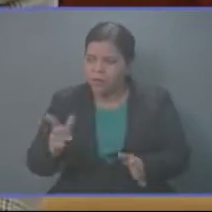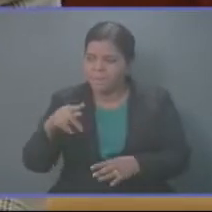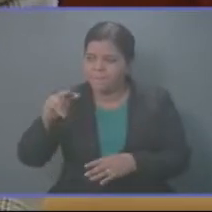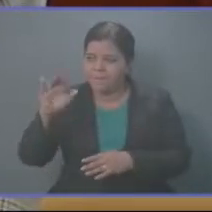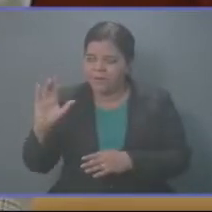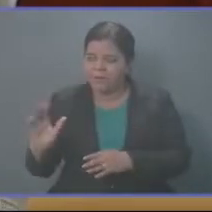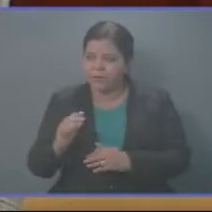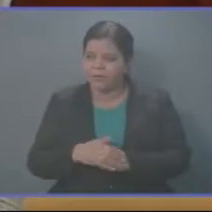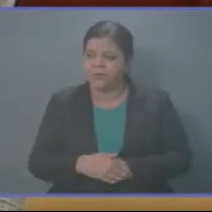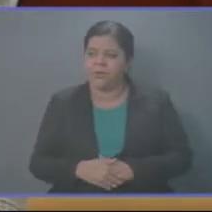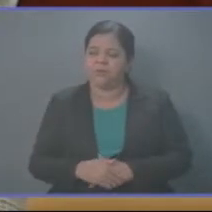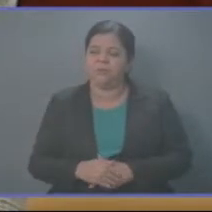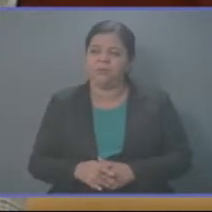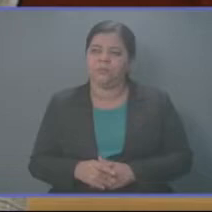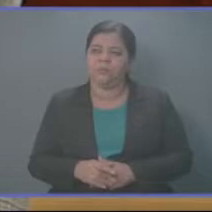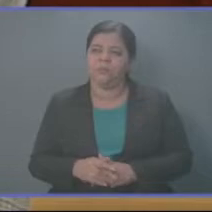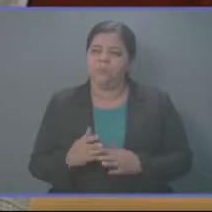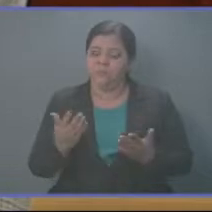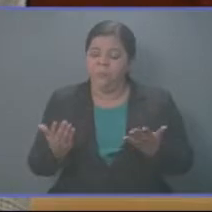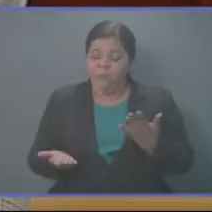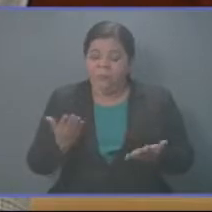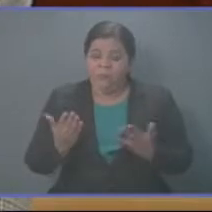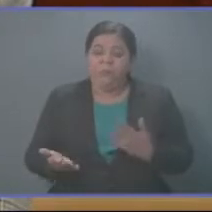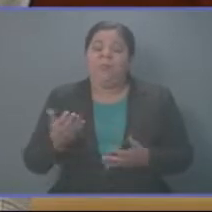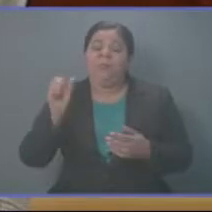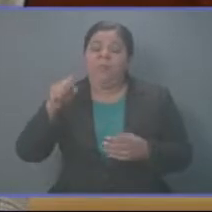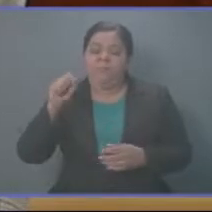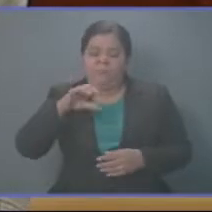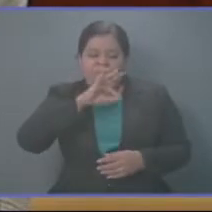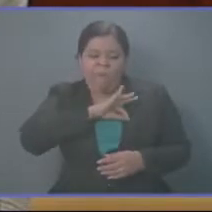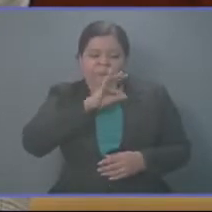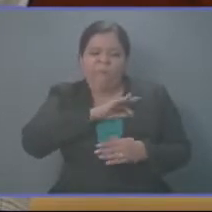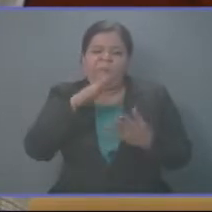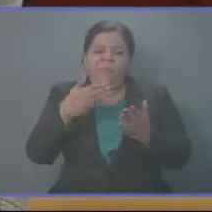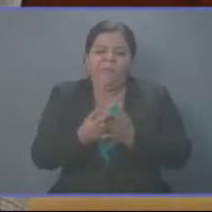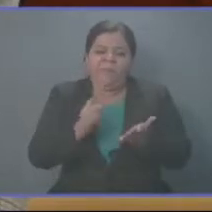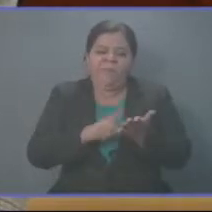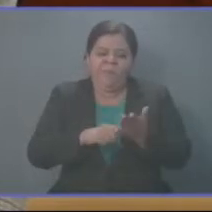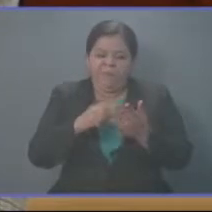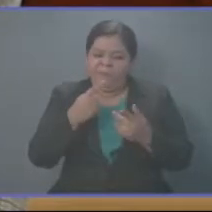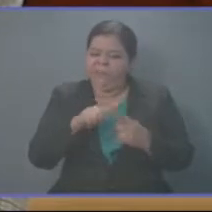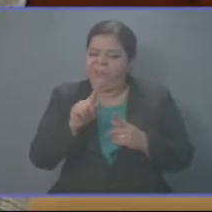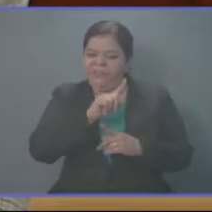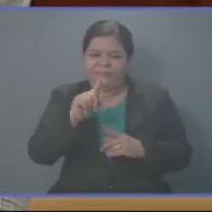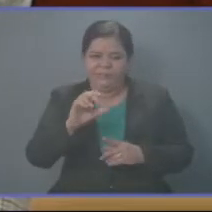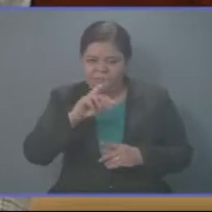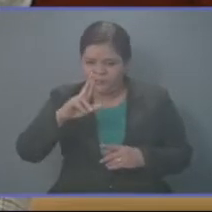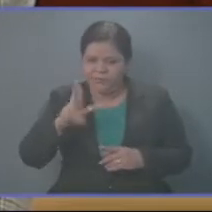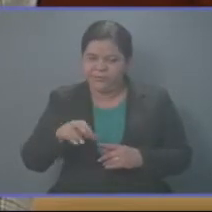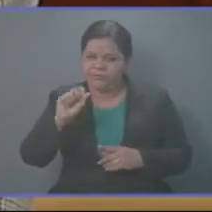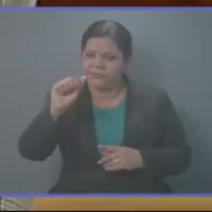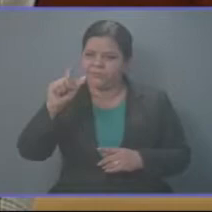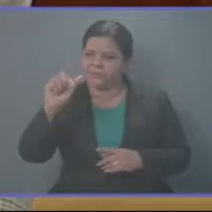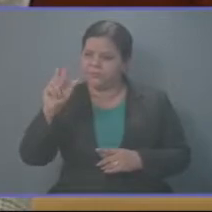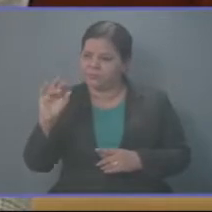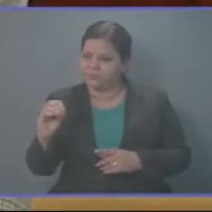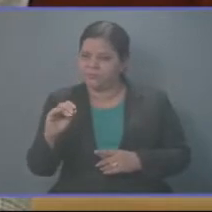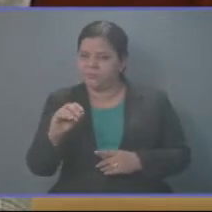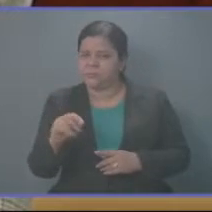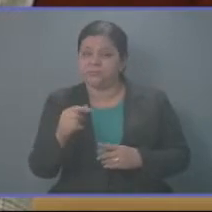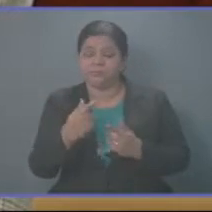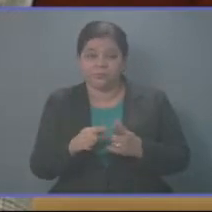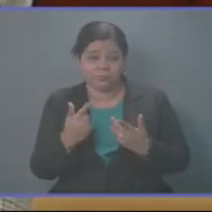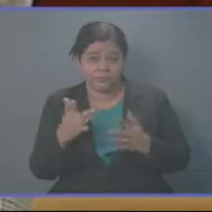a ver, ¿cómo se llama?, beneficiados con esto, pero no en su salario. Eso va a durar en tanto